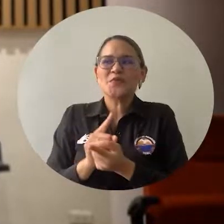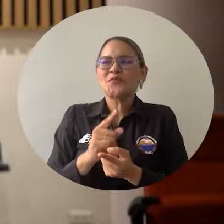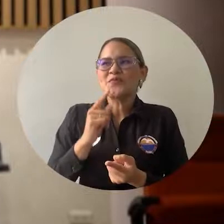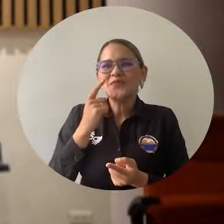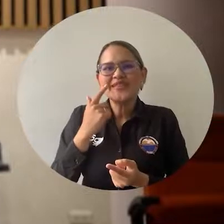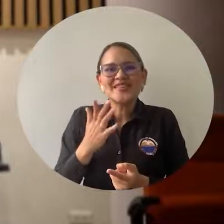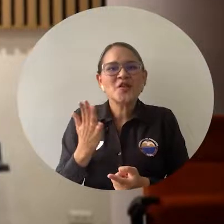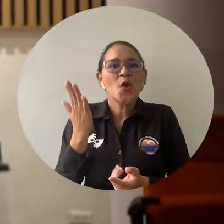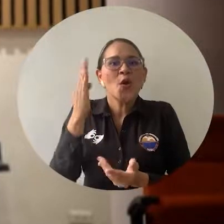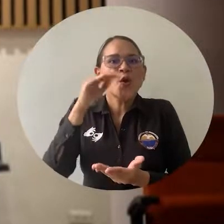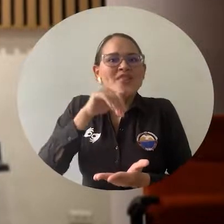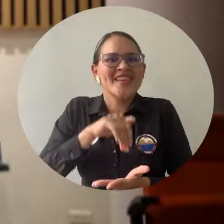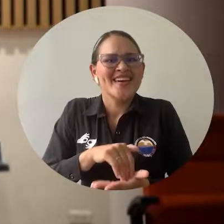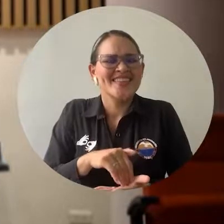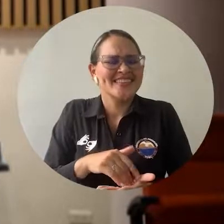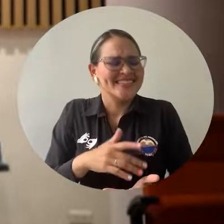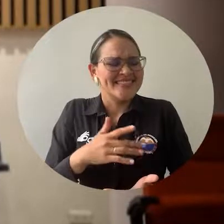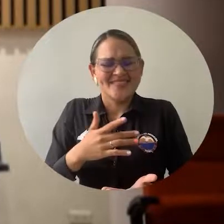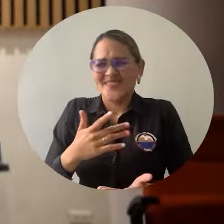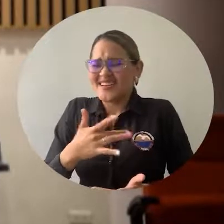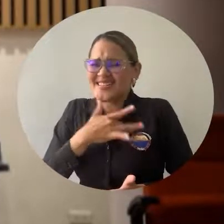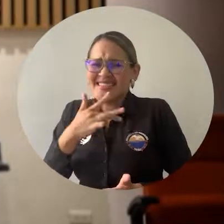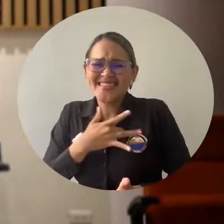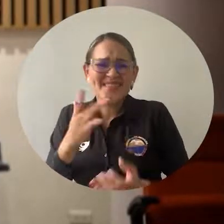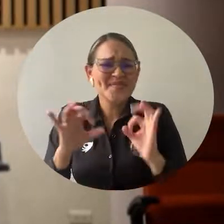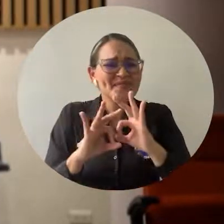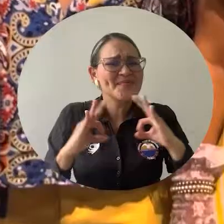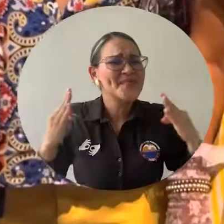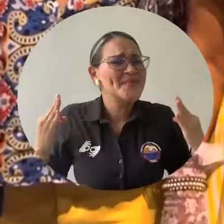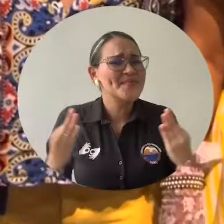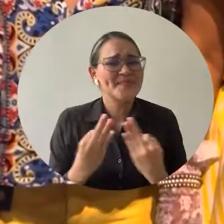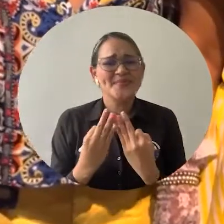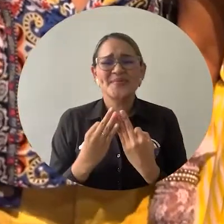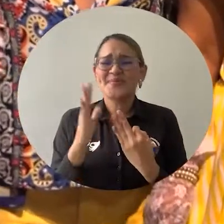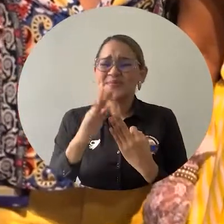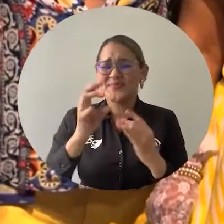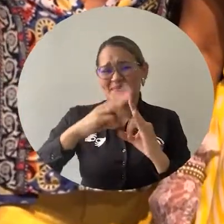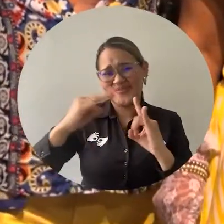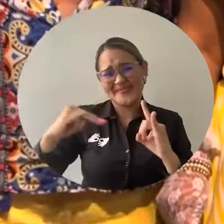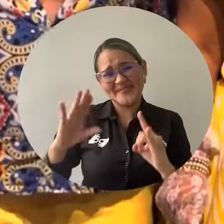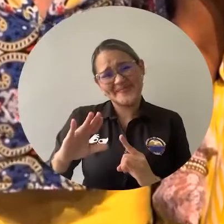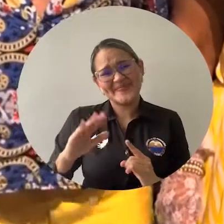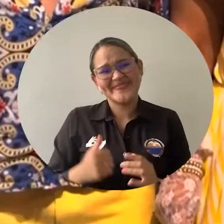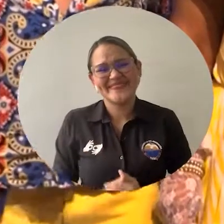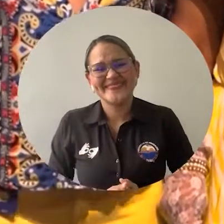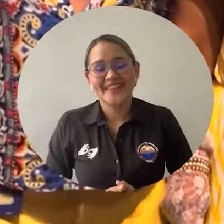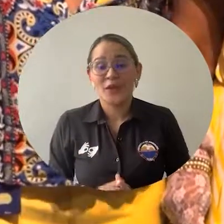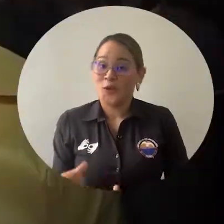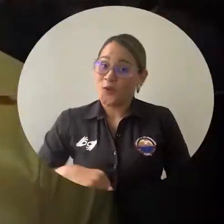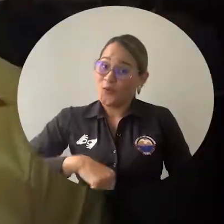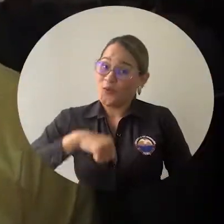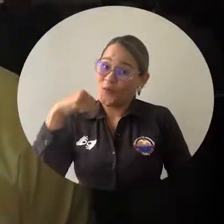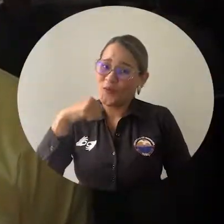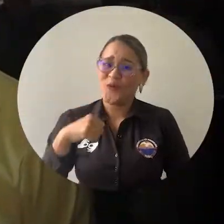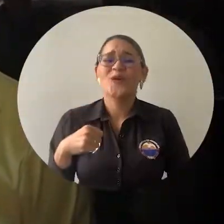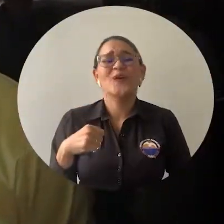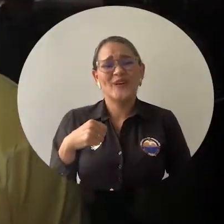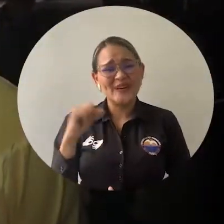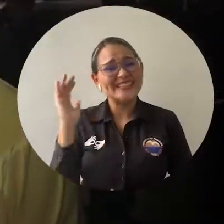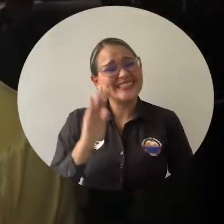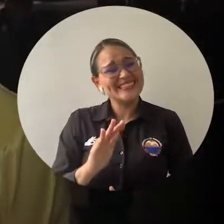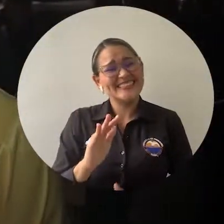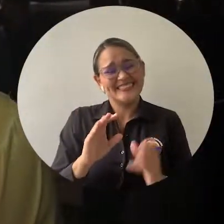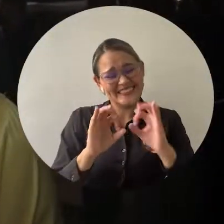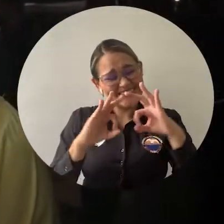vivir, a respirar ese ambiente de familia que es Universidad de Magdalena. Orgulloso de ser